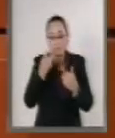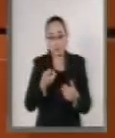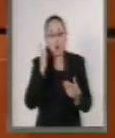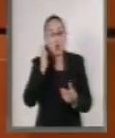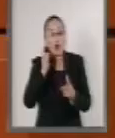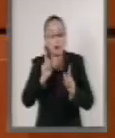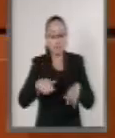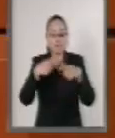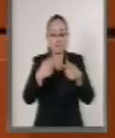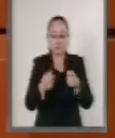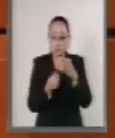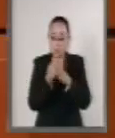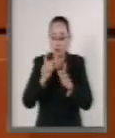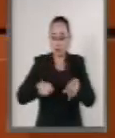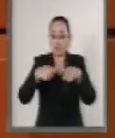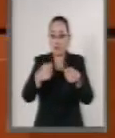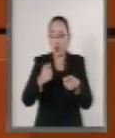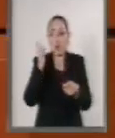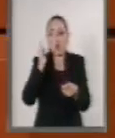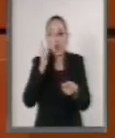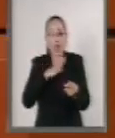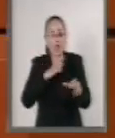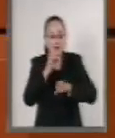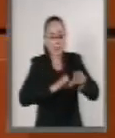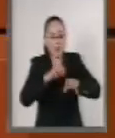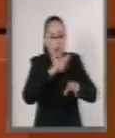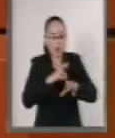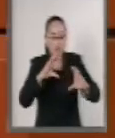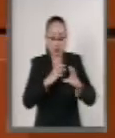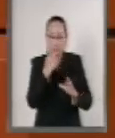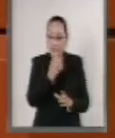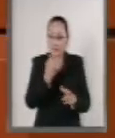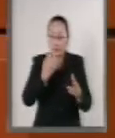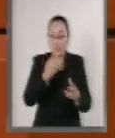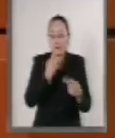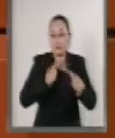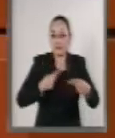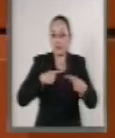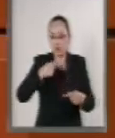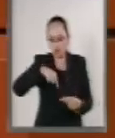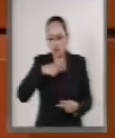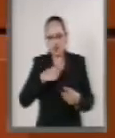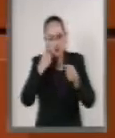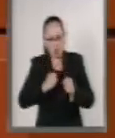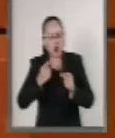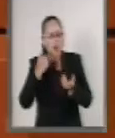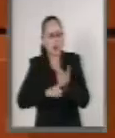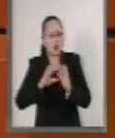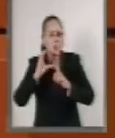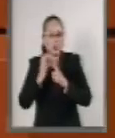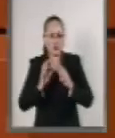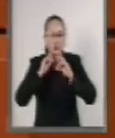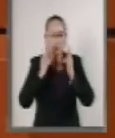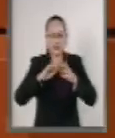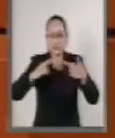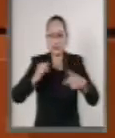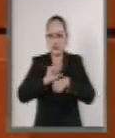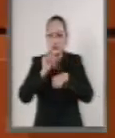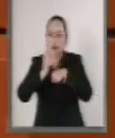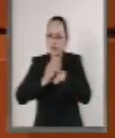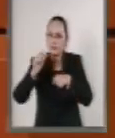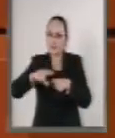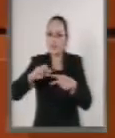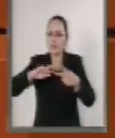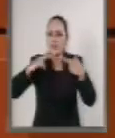podamos encontrar un embajador, así como estamos convencidas en las Comisiones Unidas de Relaciones Exteriores y de